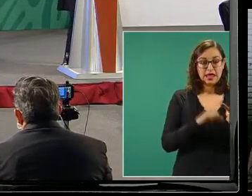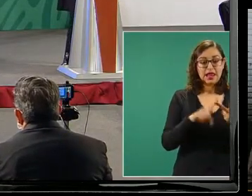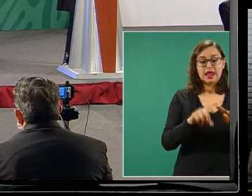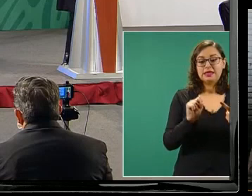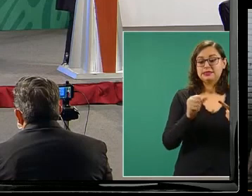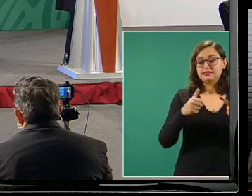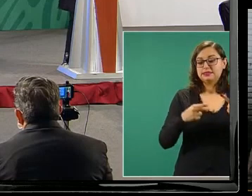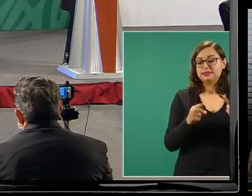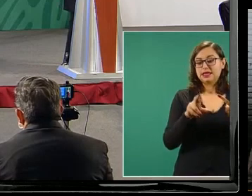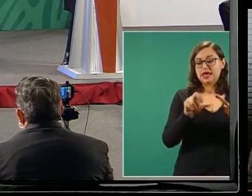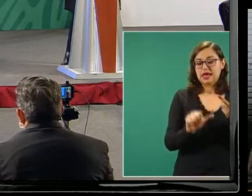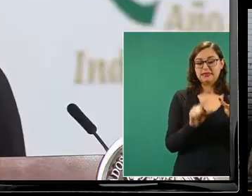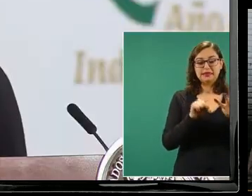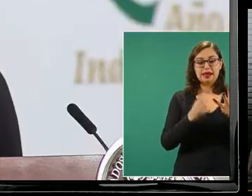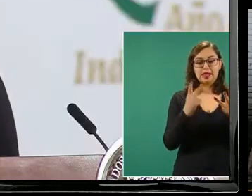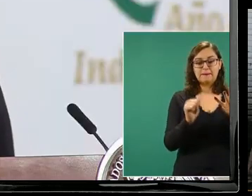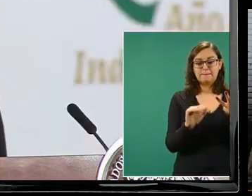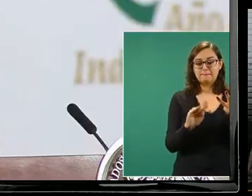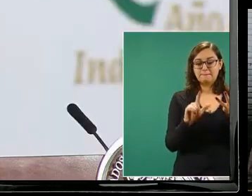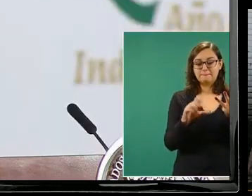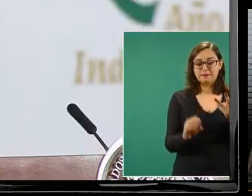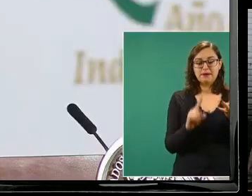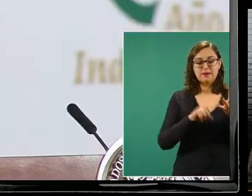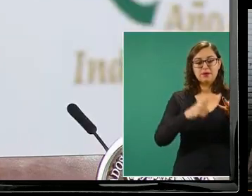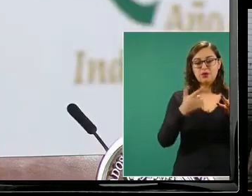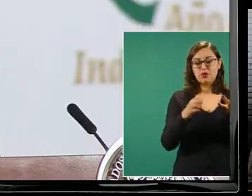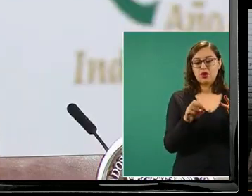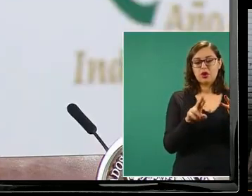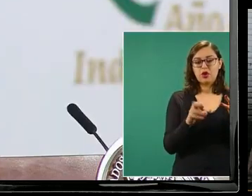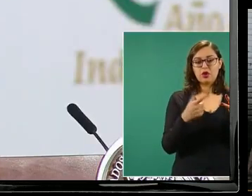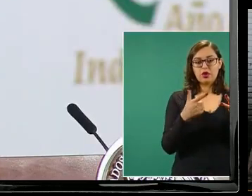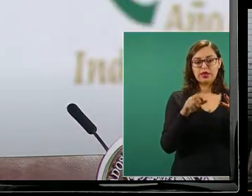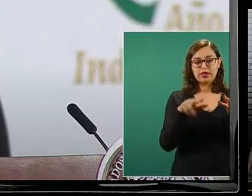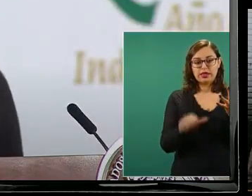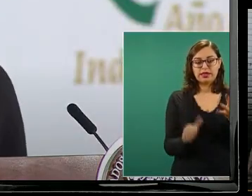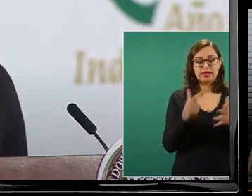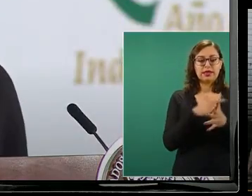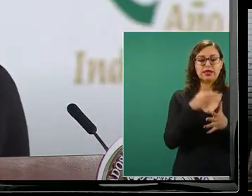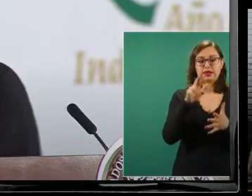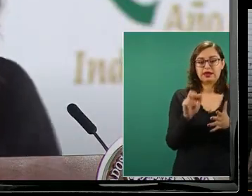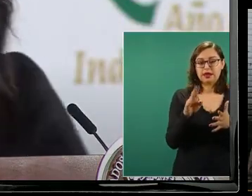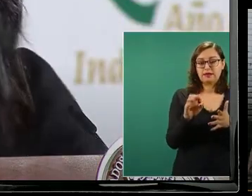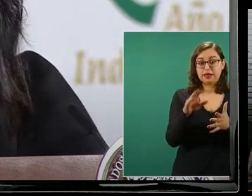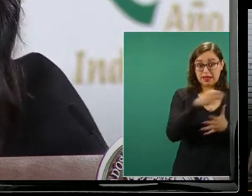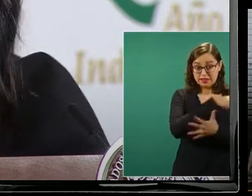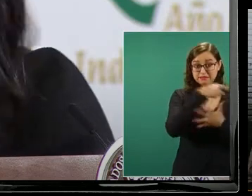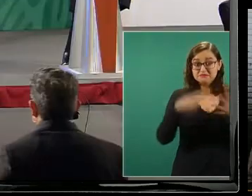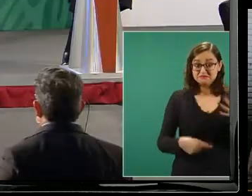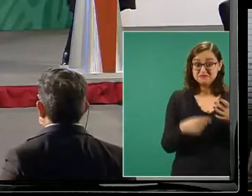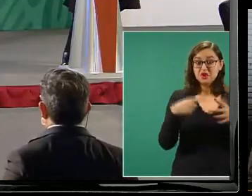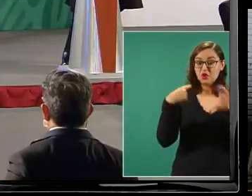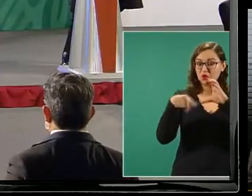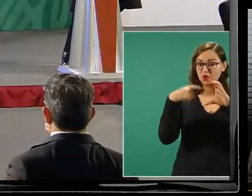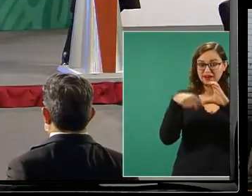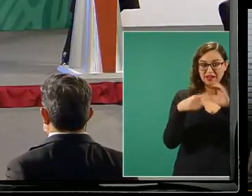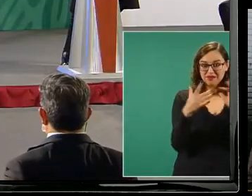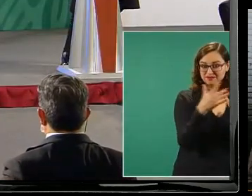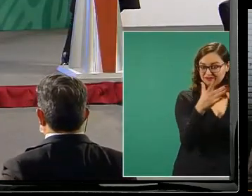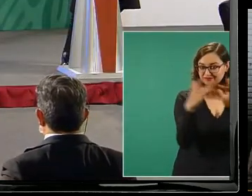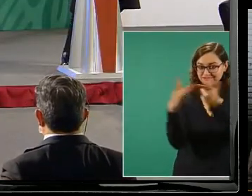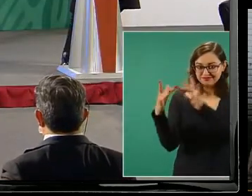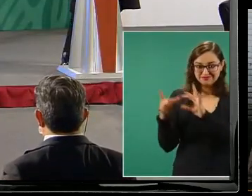Pablo Reina Georgina González Toussaint y Rebeca Mangas aquí los tuits y las cuentas a las que